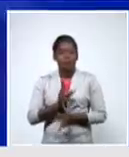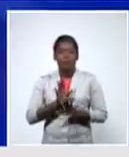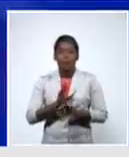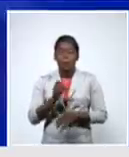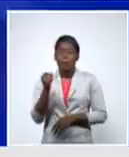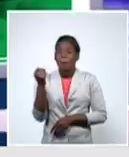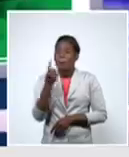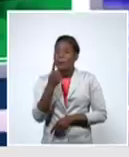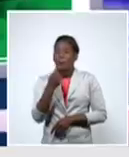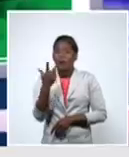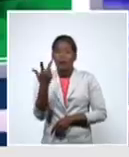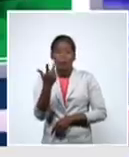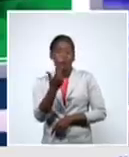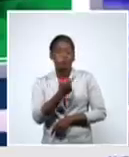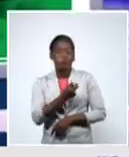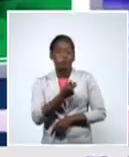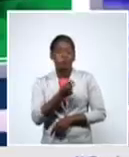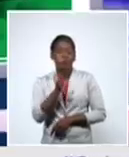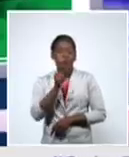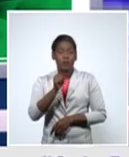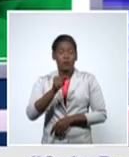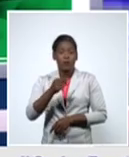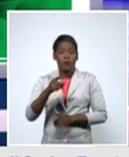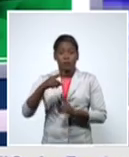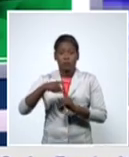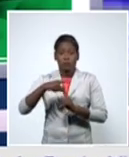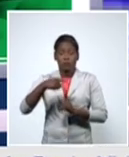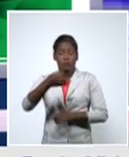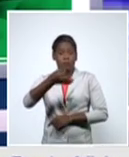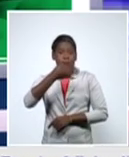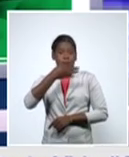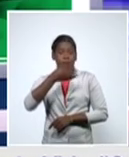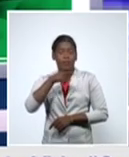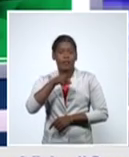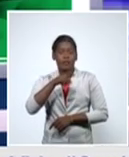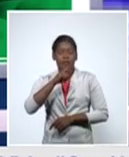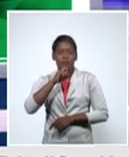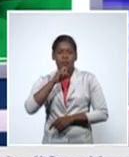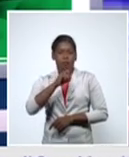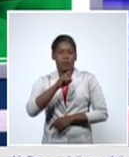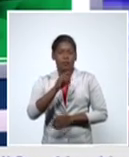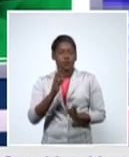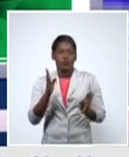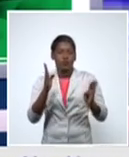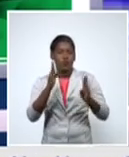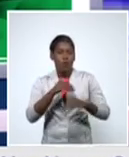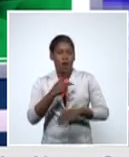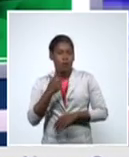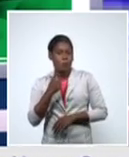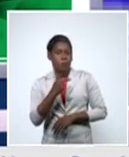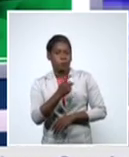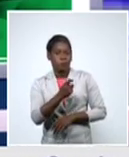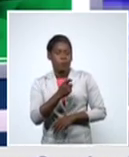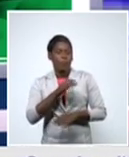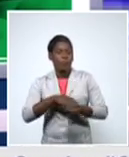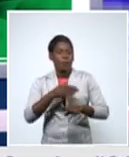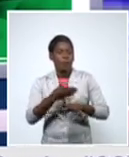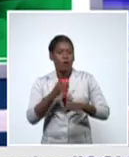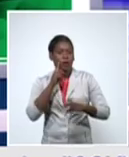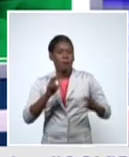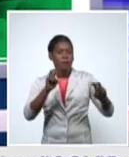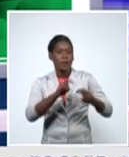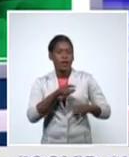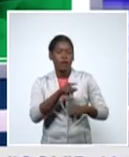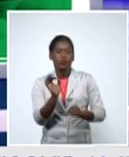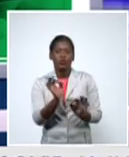bueno pues los alérgicos al timerosal no se le está aplicando más adelante se buscarán algunas opciones